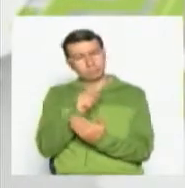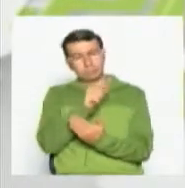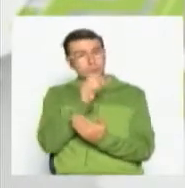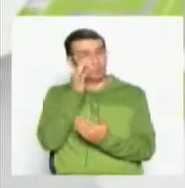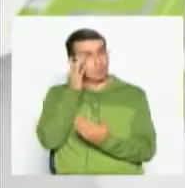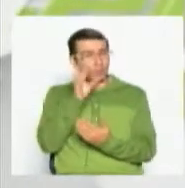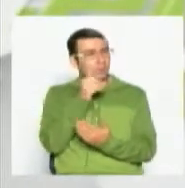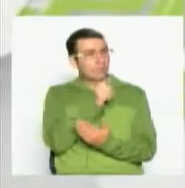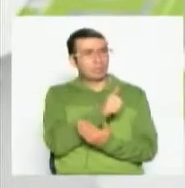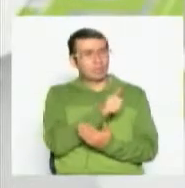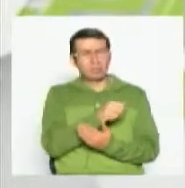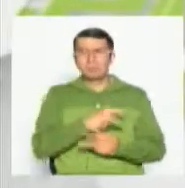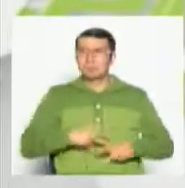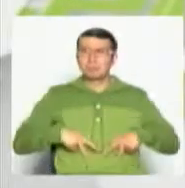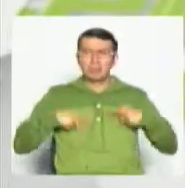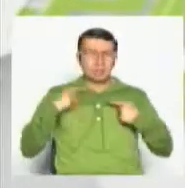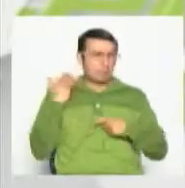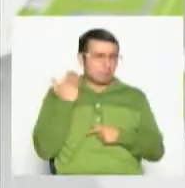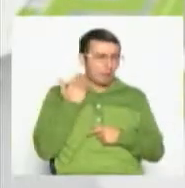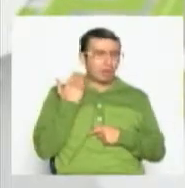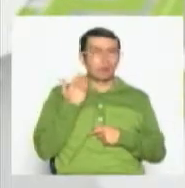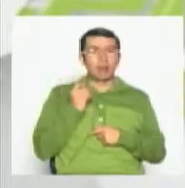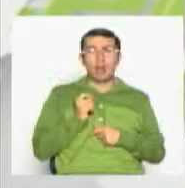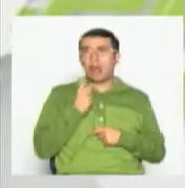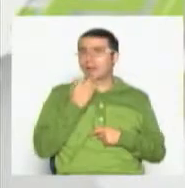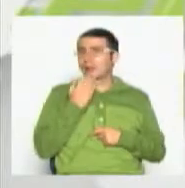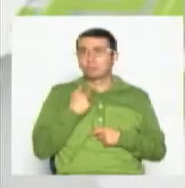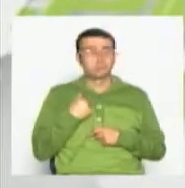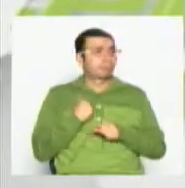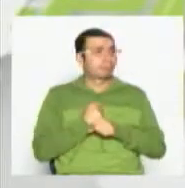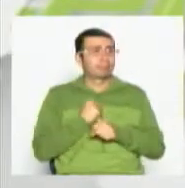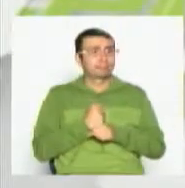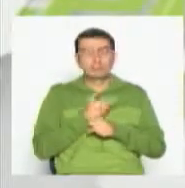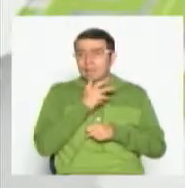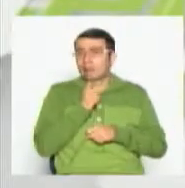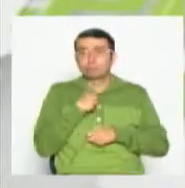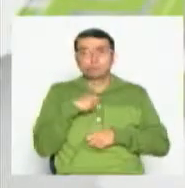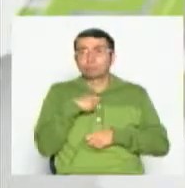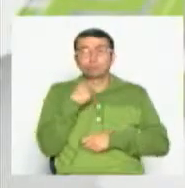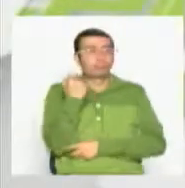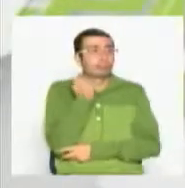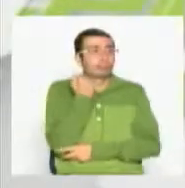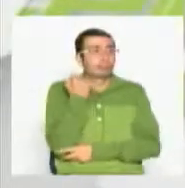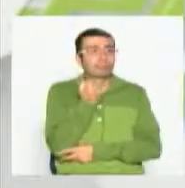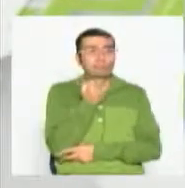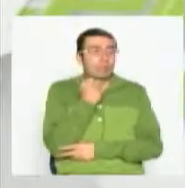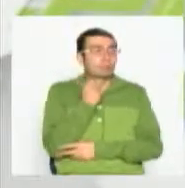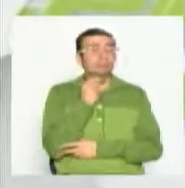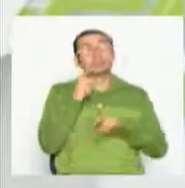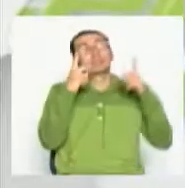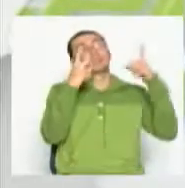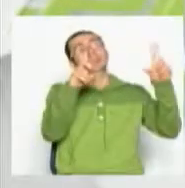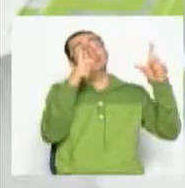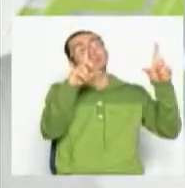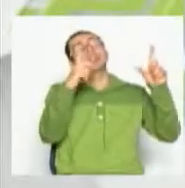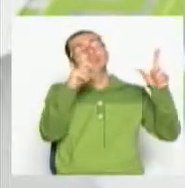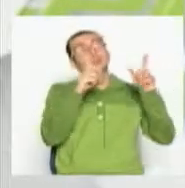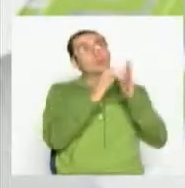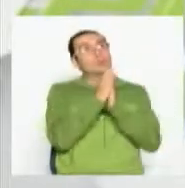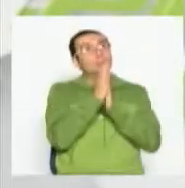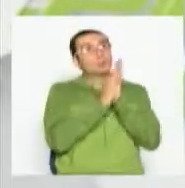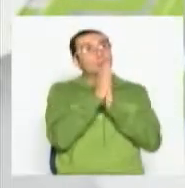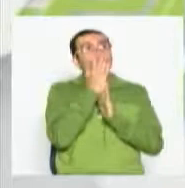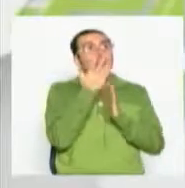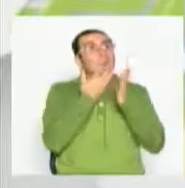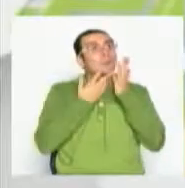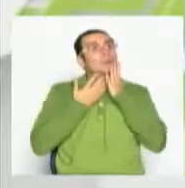suceso personal de no tener trabajo, ¿cierto? Estar, no estar laborando, pues por dificultades